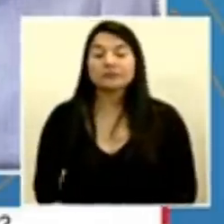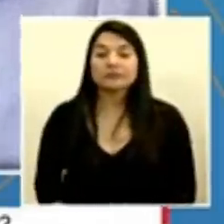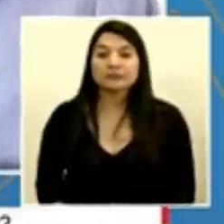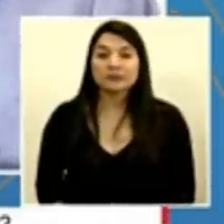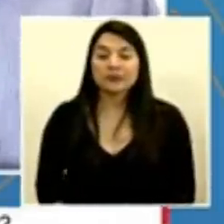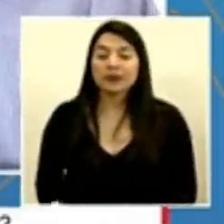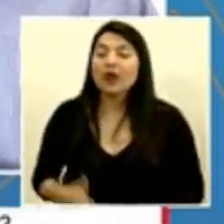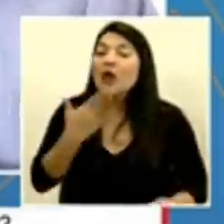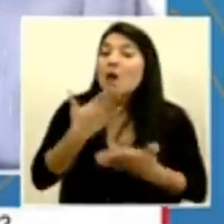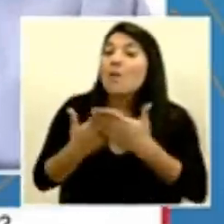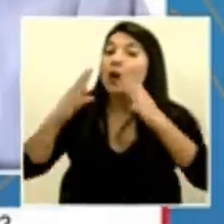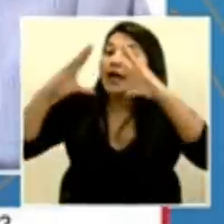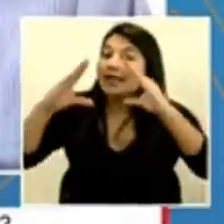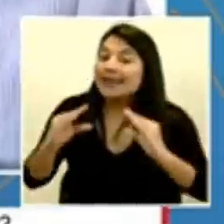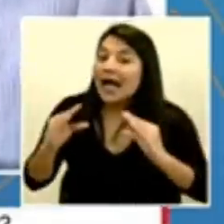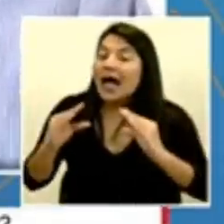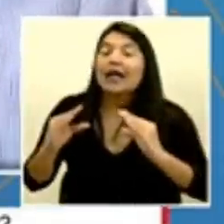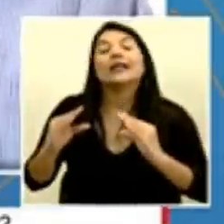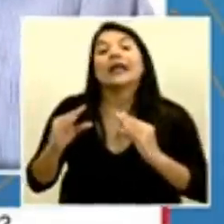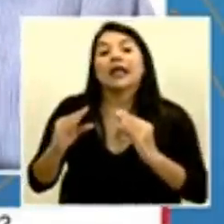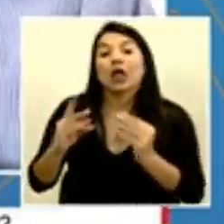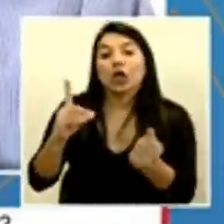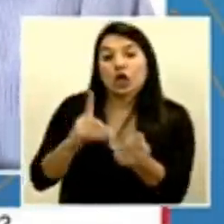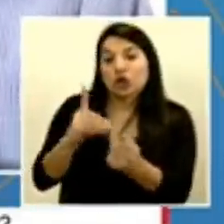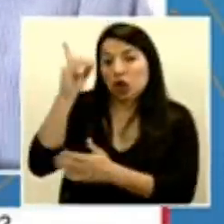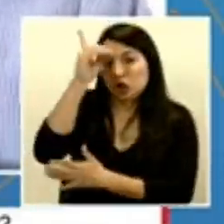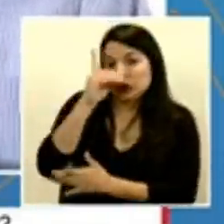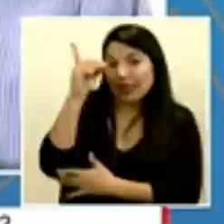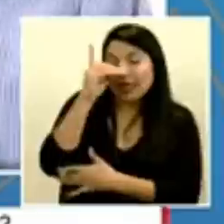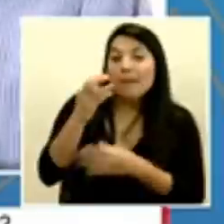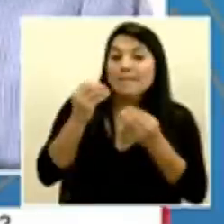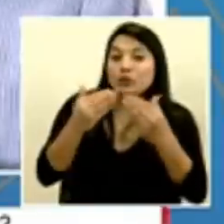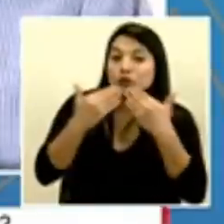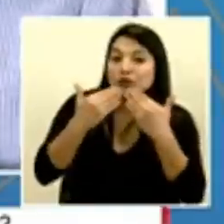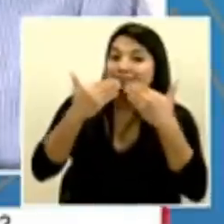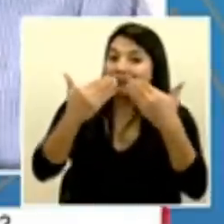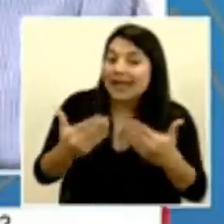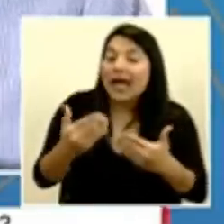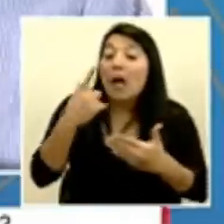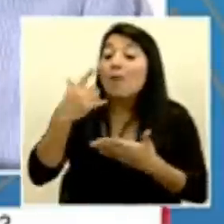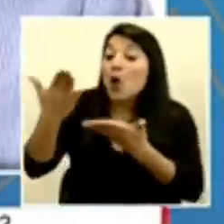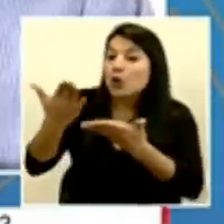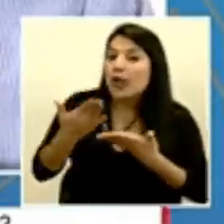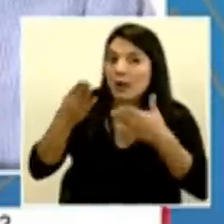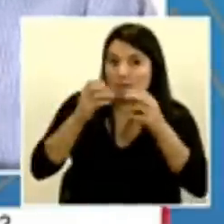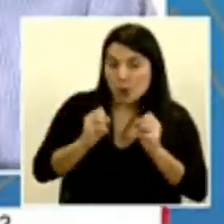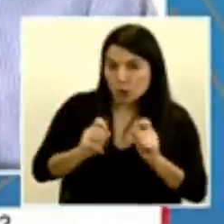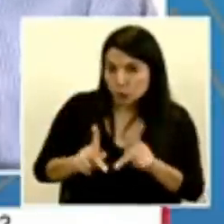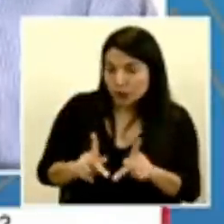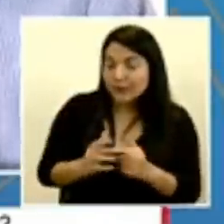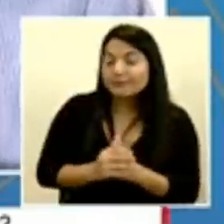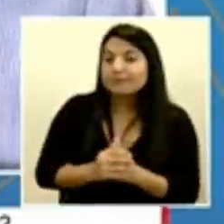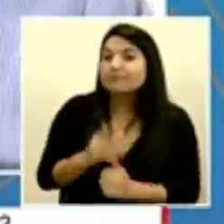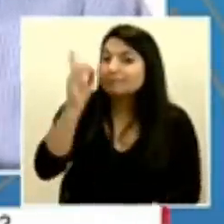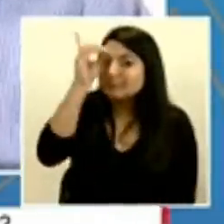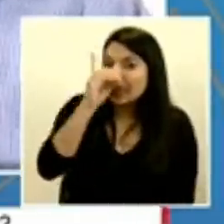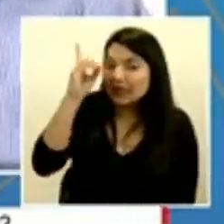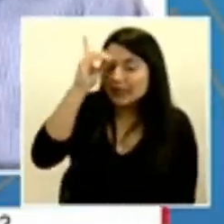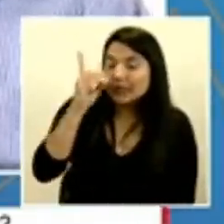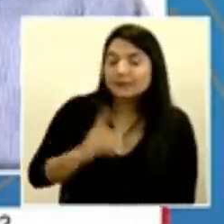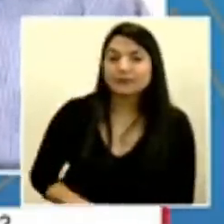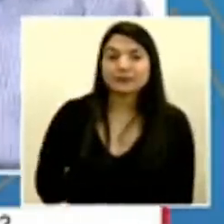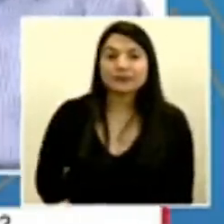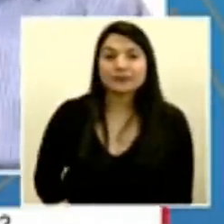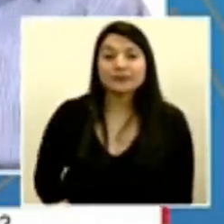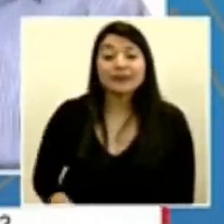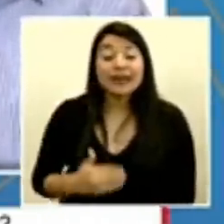Muy buenas tardes, don Daniel. Muchísimas gracias por la oportunidad. Don Daniel, hay